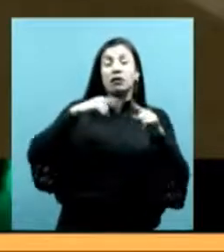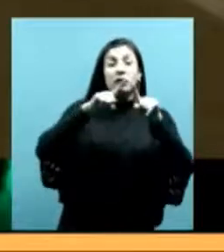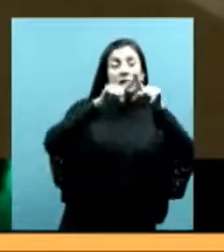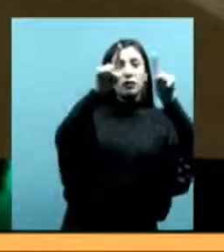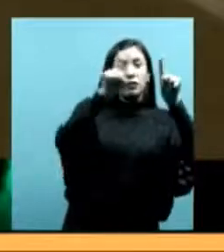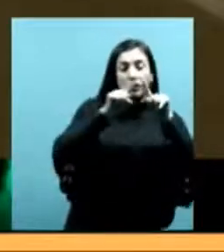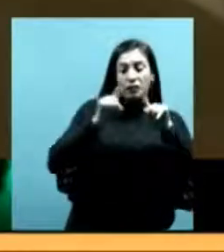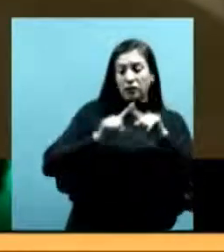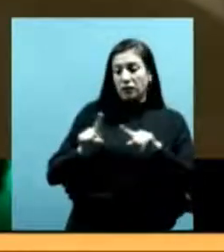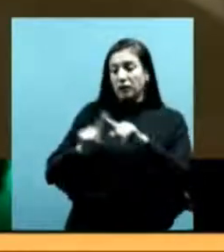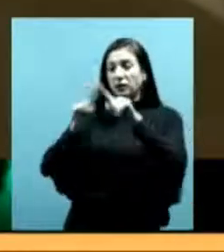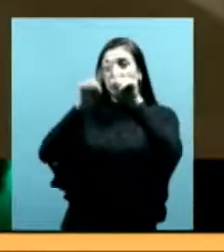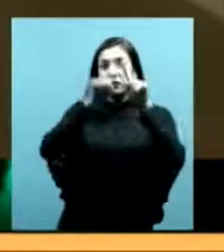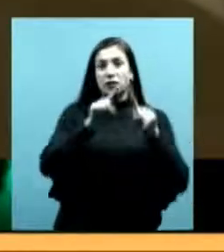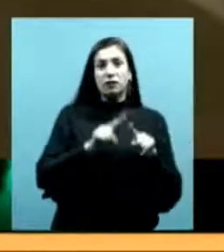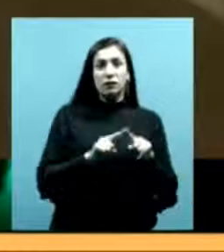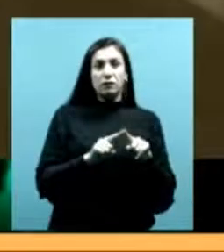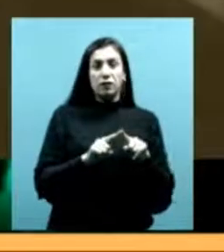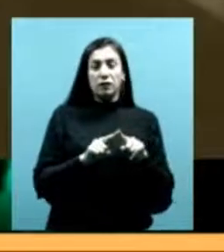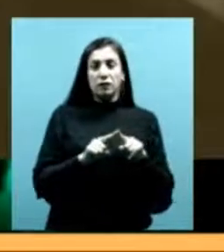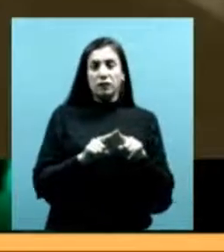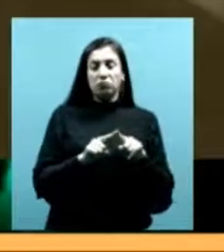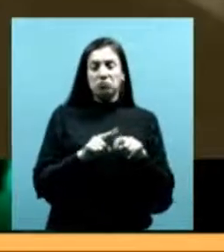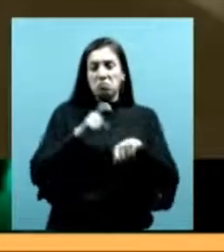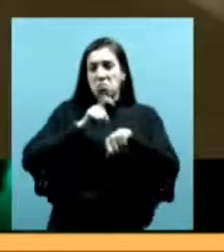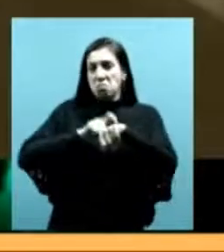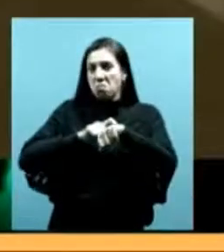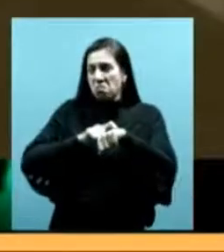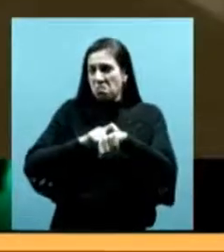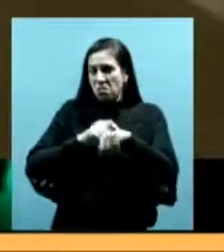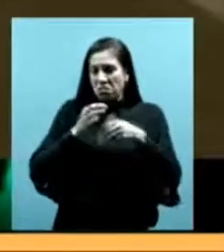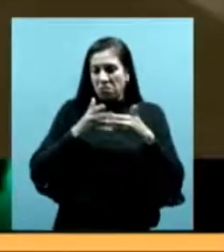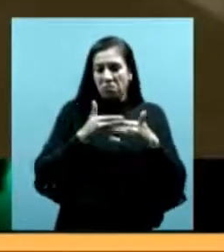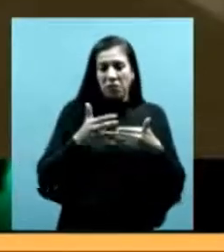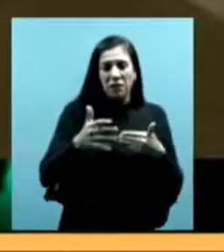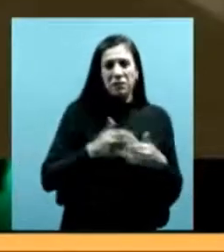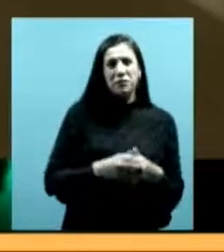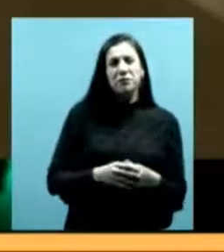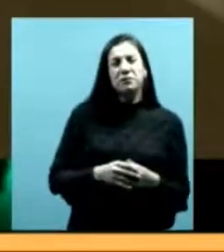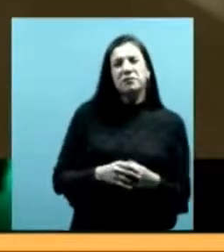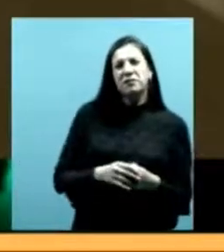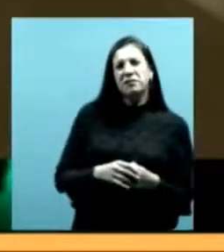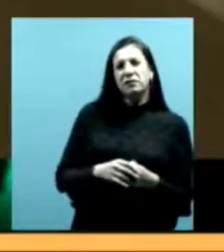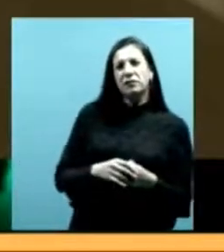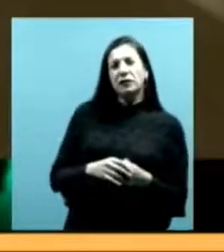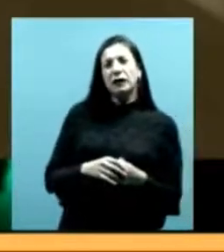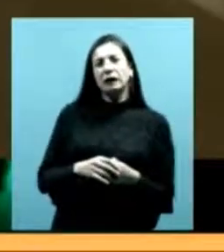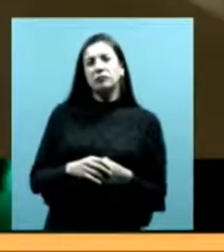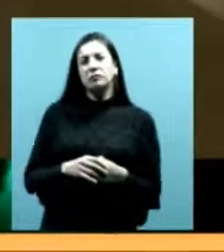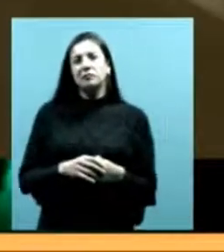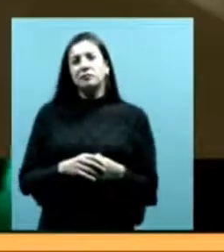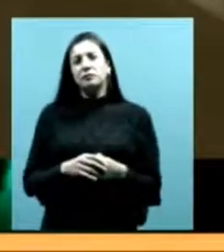pensarse, que implican además diferentes modos de trabajo con ese archivo.